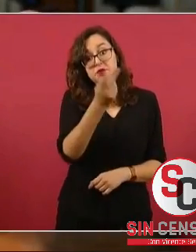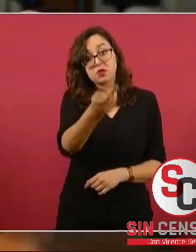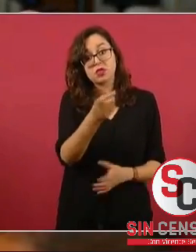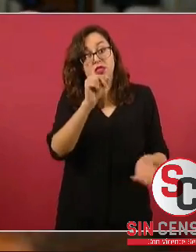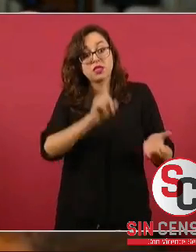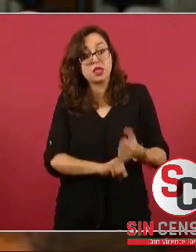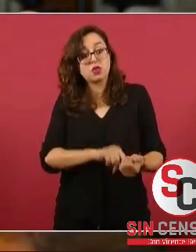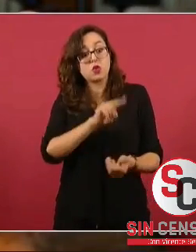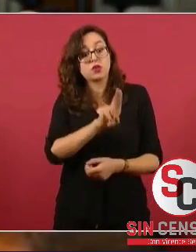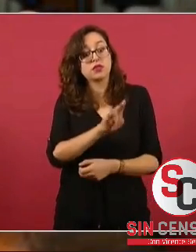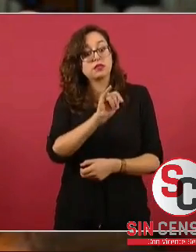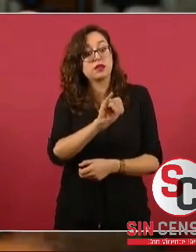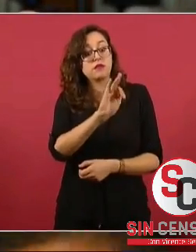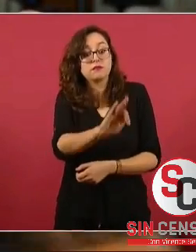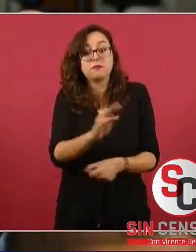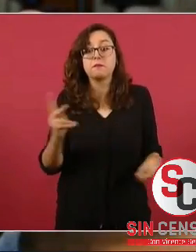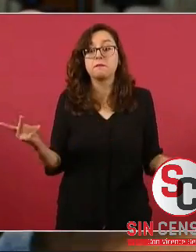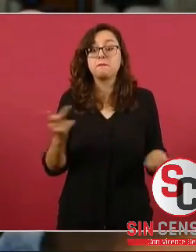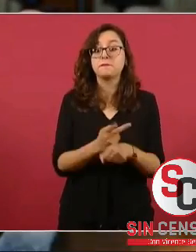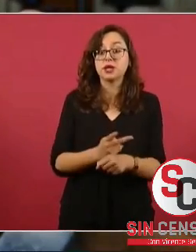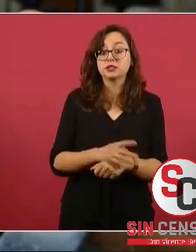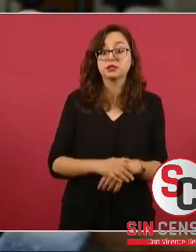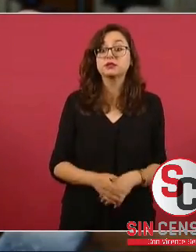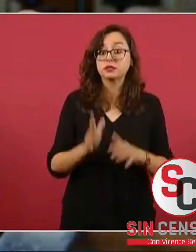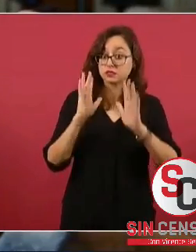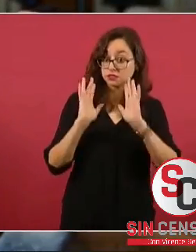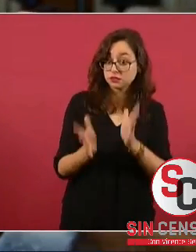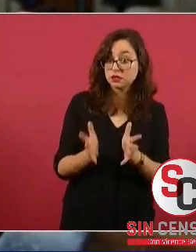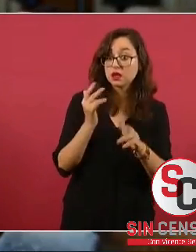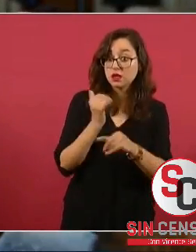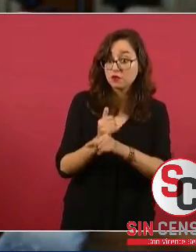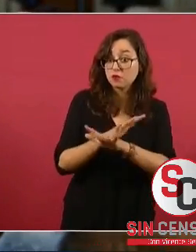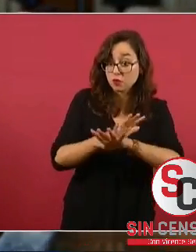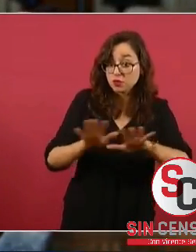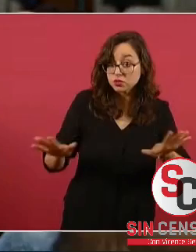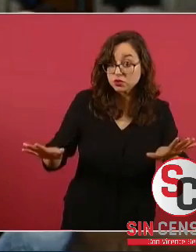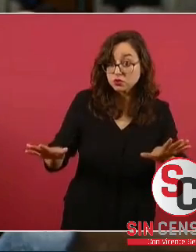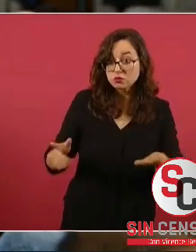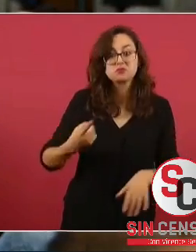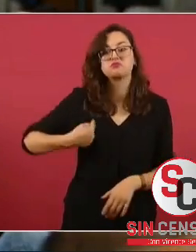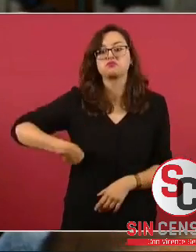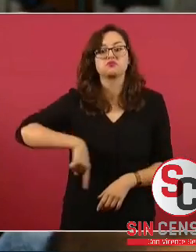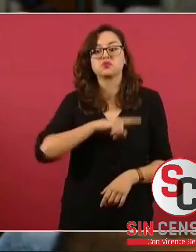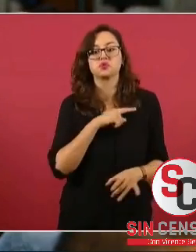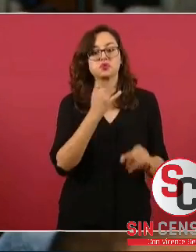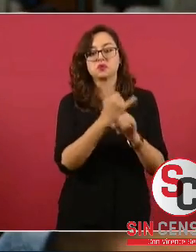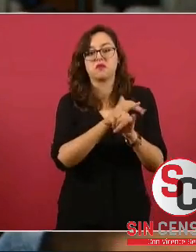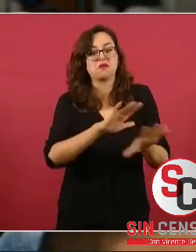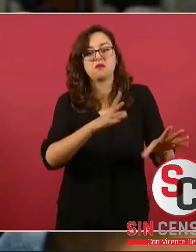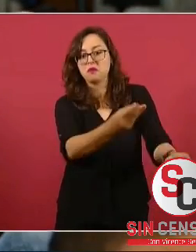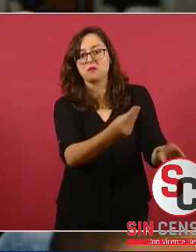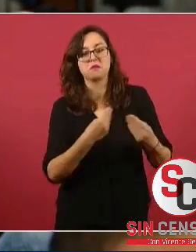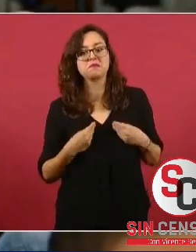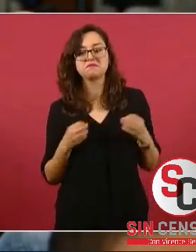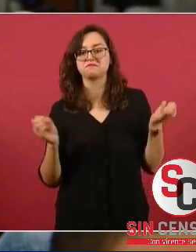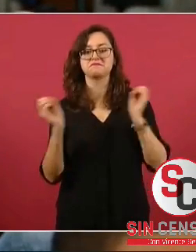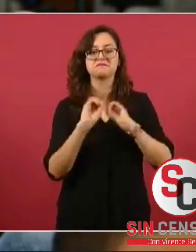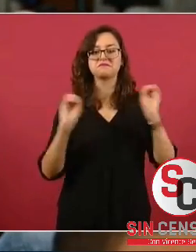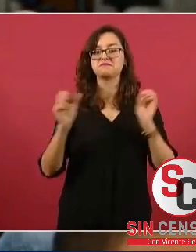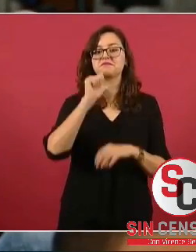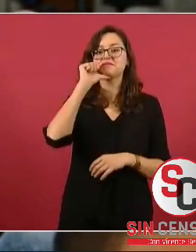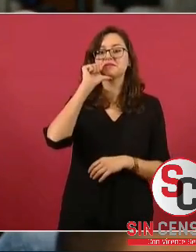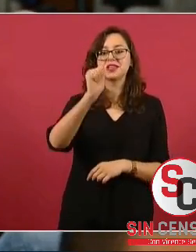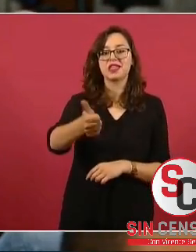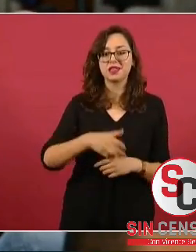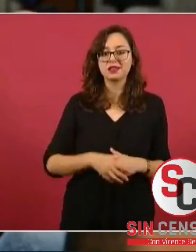Porque a menos que usted me diga que ya le dieron un reporte, pues a nosotros no se nos ha dicho qué pasó y nosotros